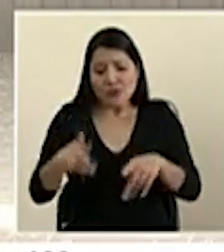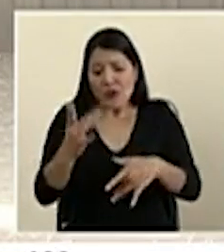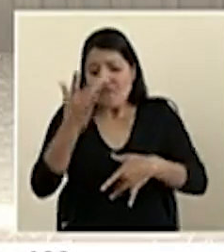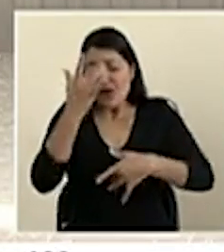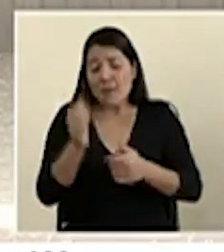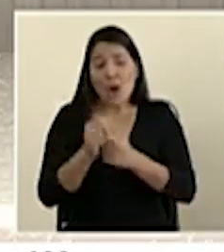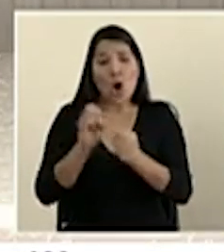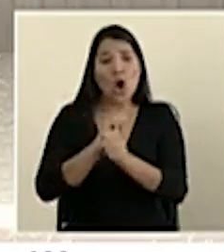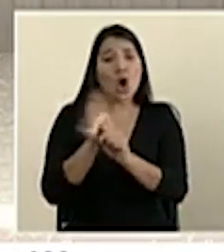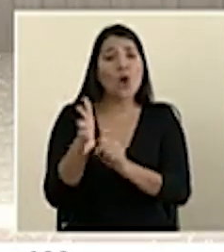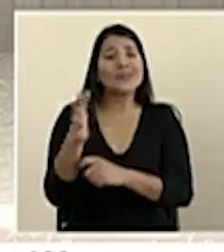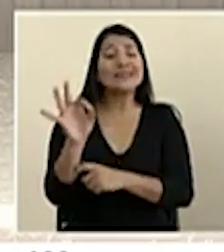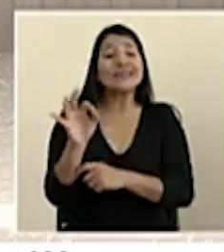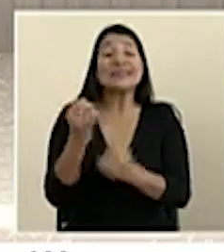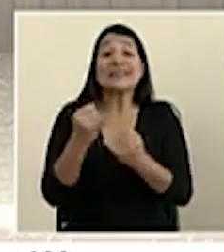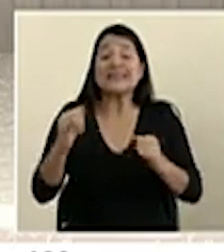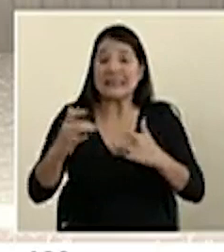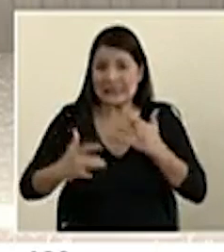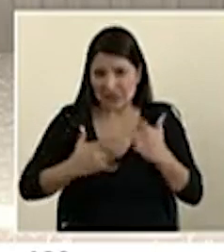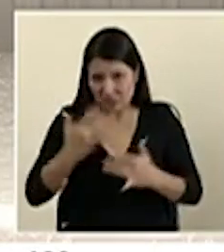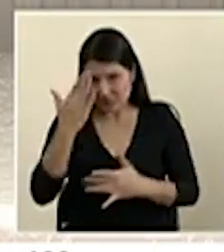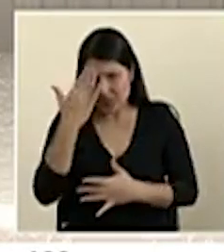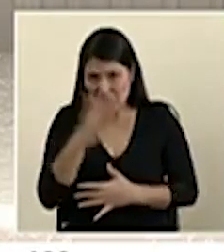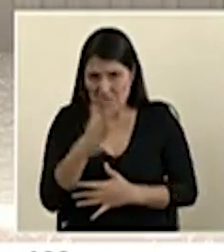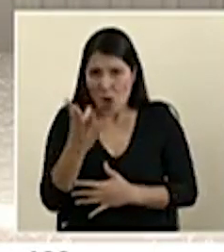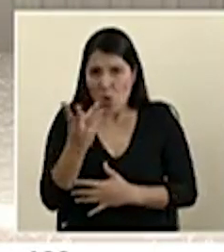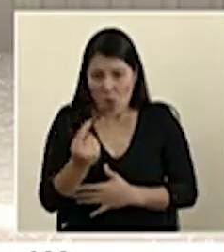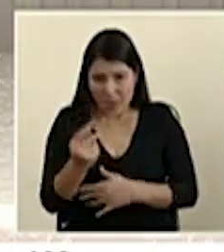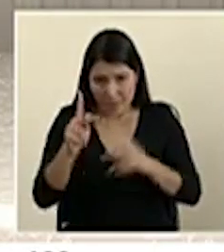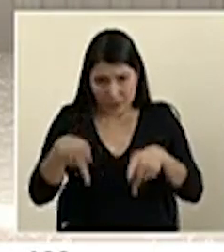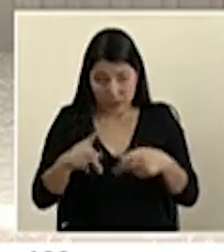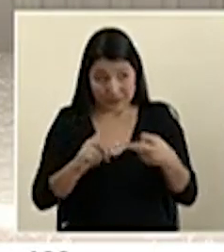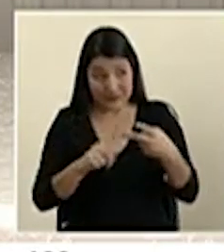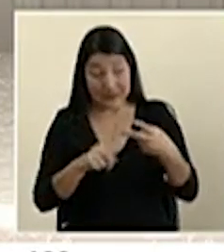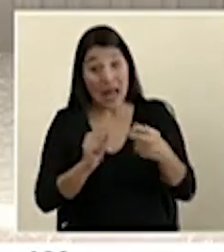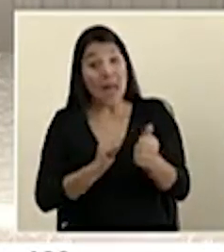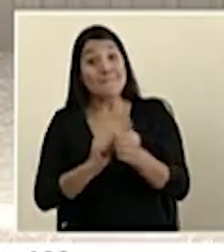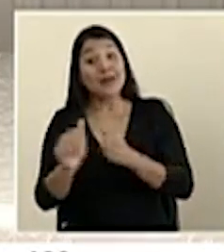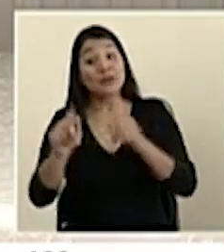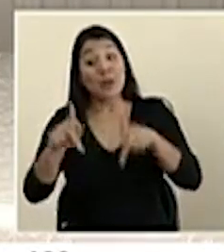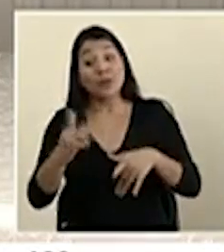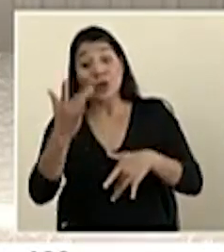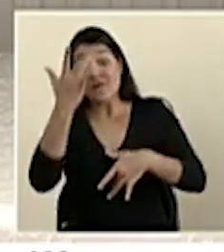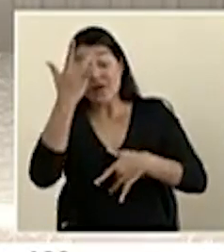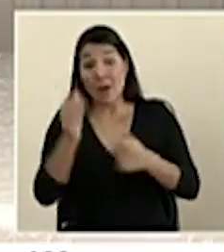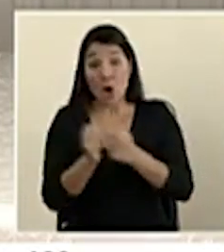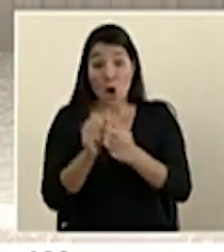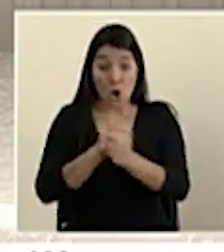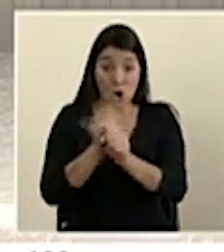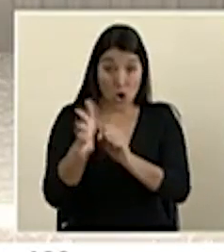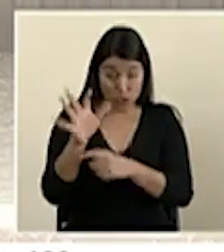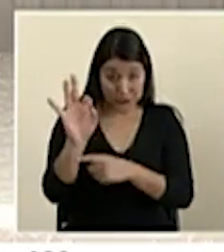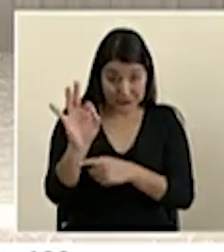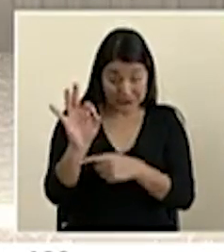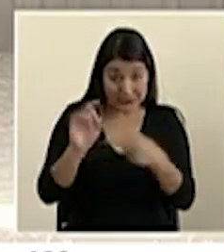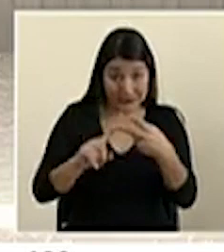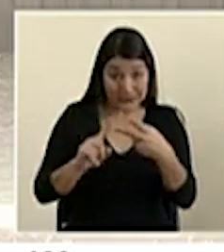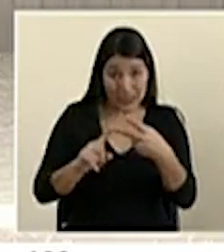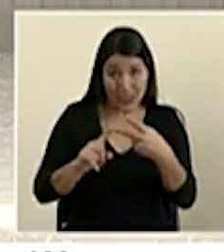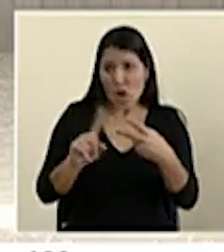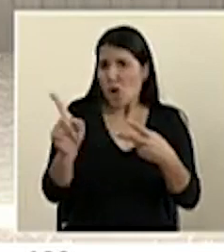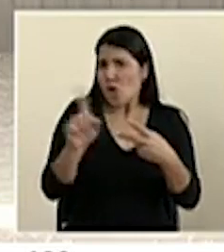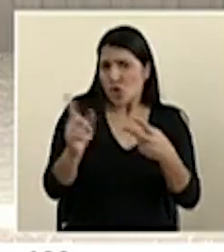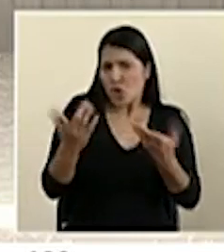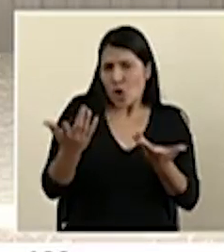que son asintomáticos y si la mayoría de los contagios de COVID, nos pregunta Noticias CRC, si la mayoría de los contagios de COVID no